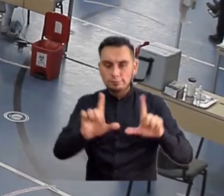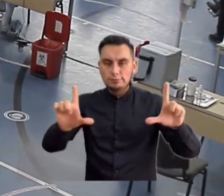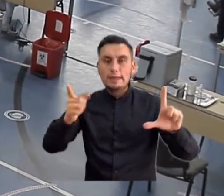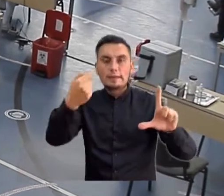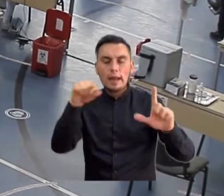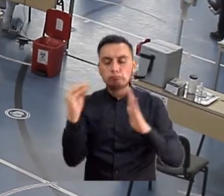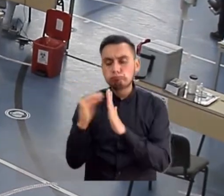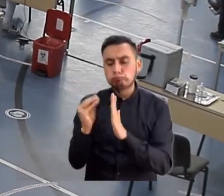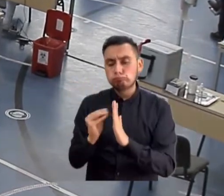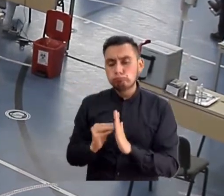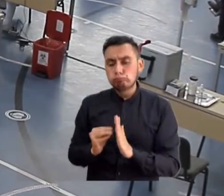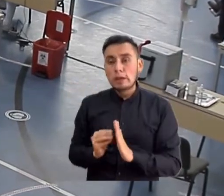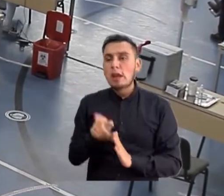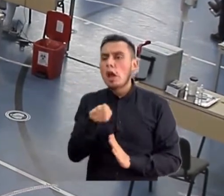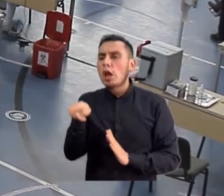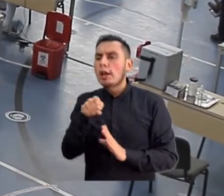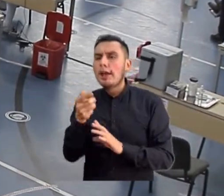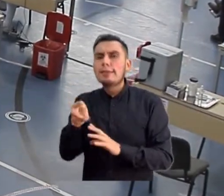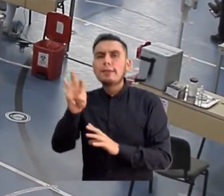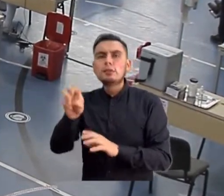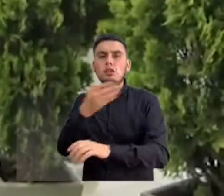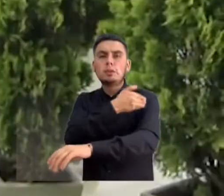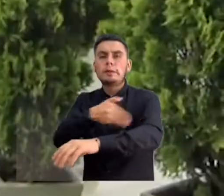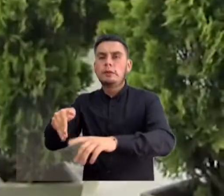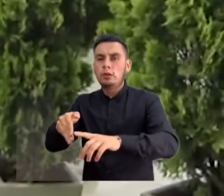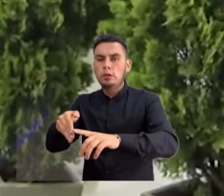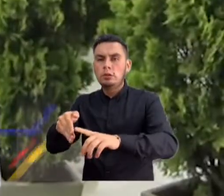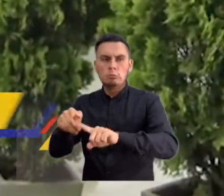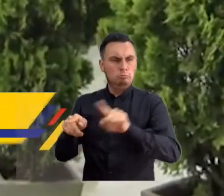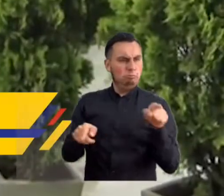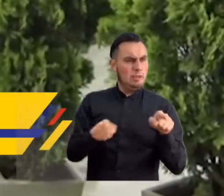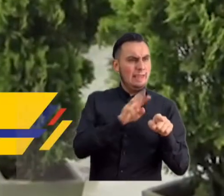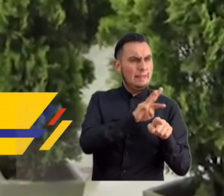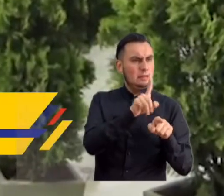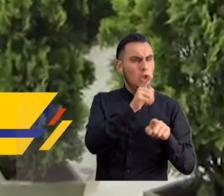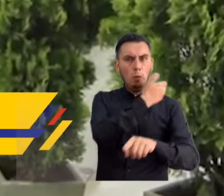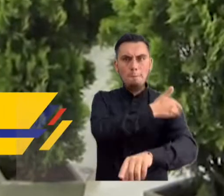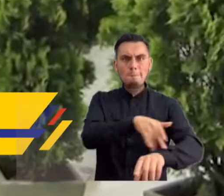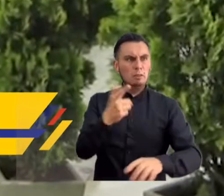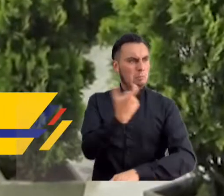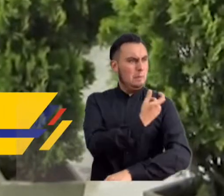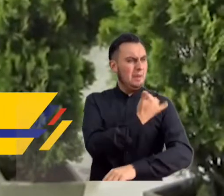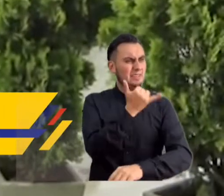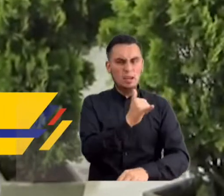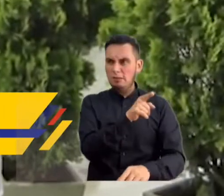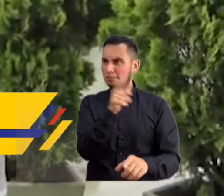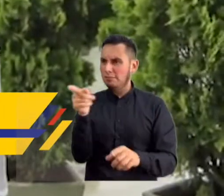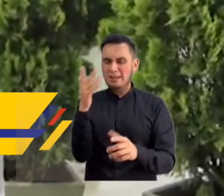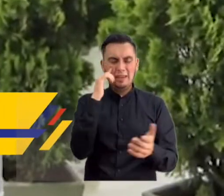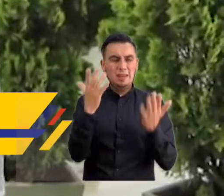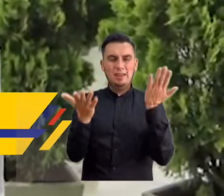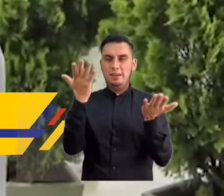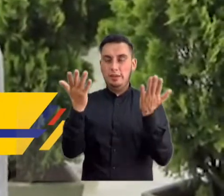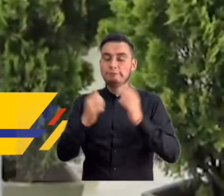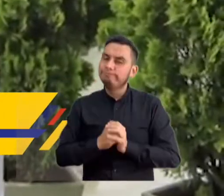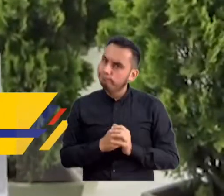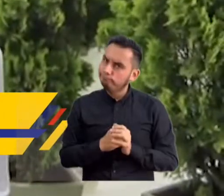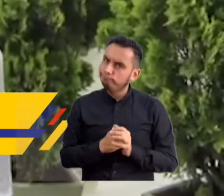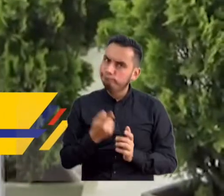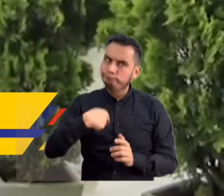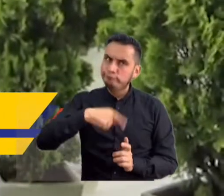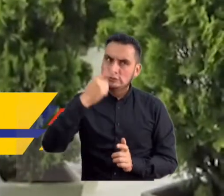PIWeb se encuentran registradas solo 18 millones de dosis de las 31 millones de dosis que se han aplicado hasta la fecha.